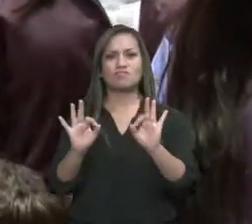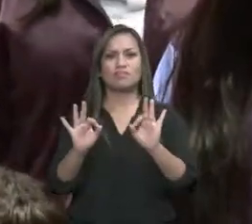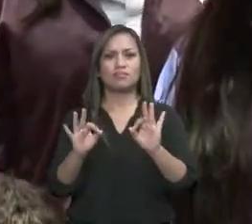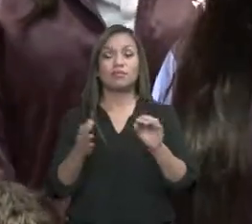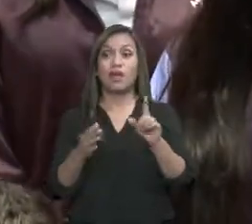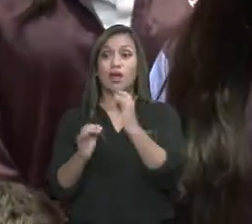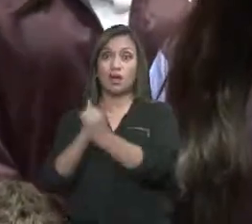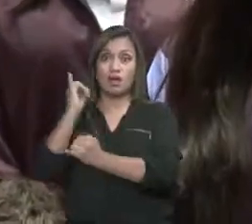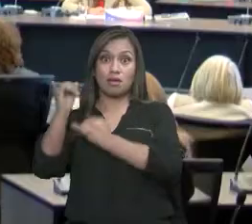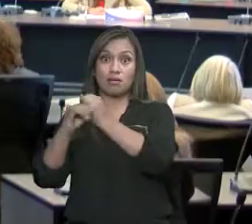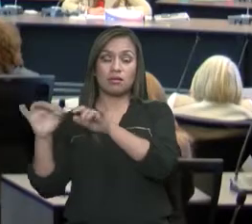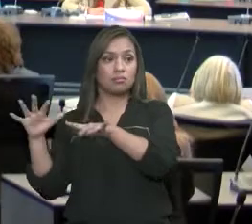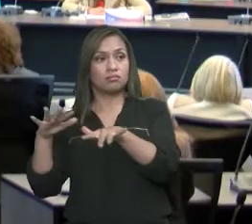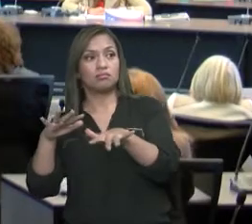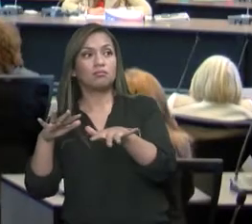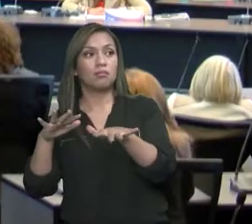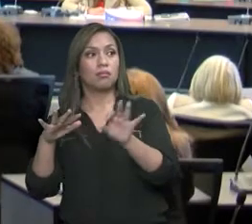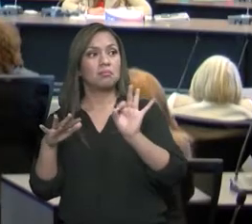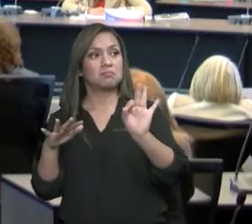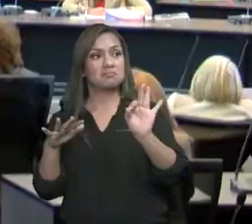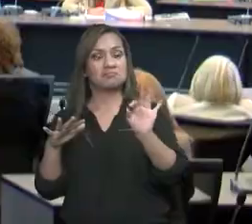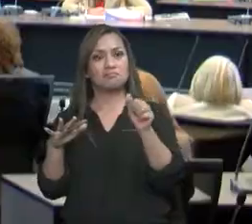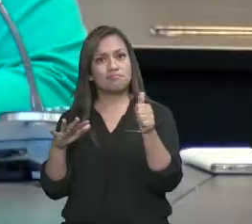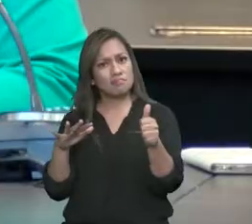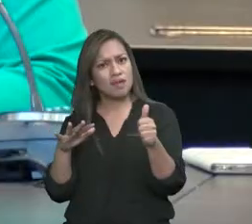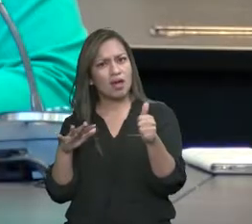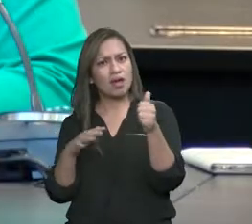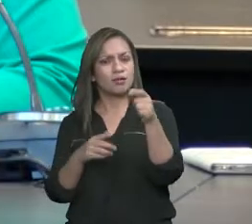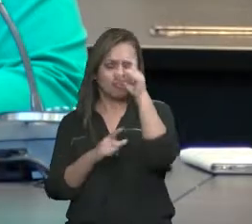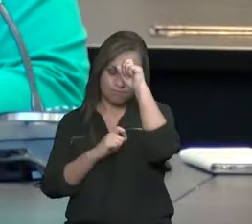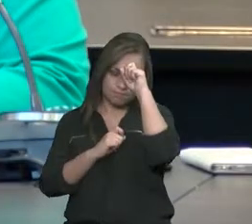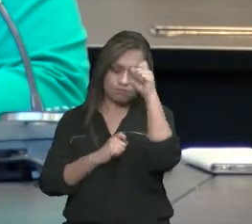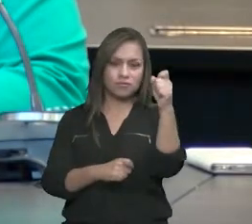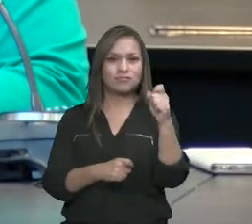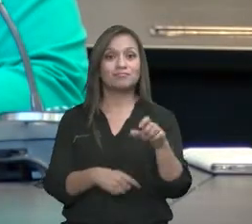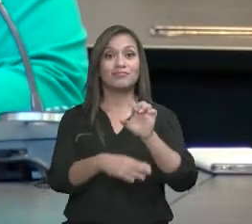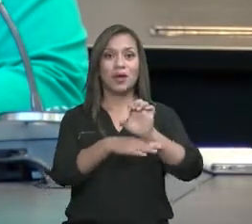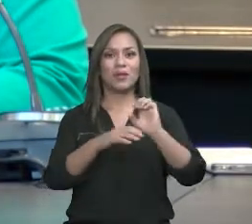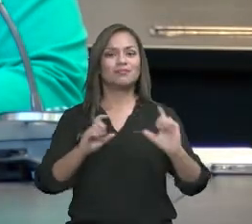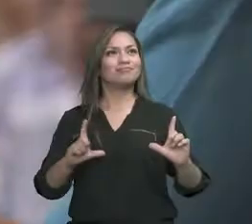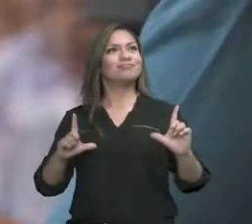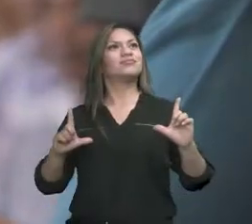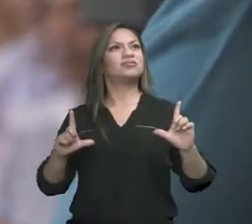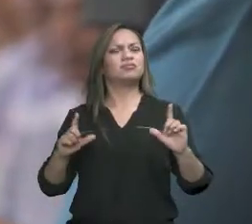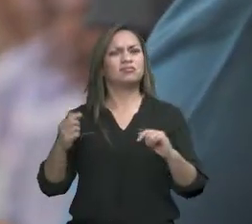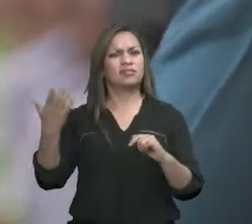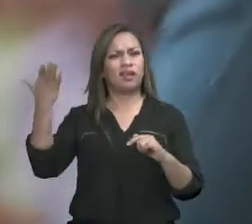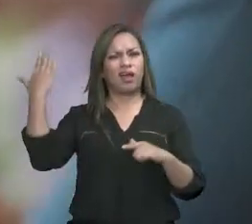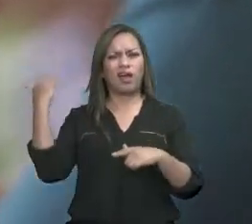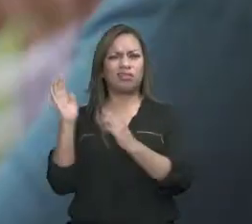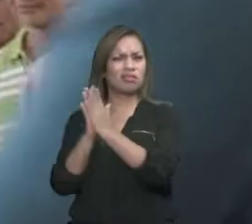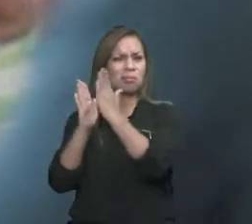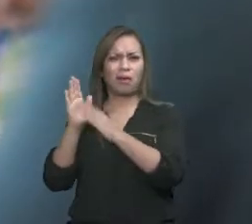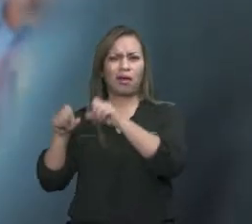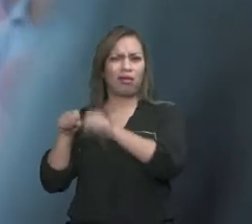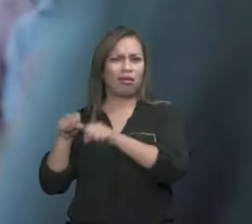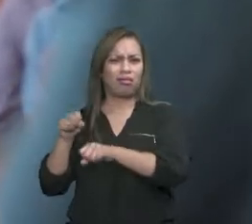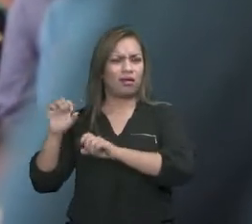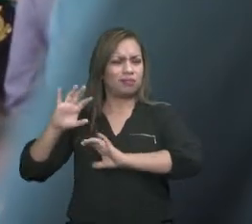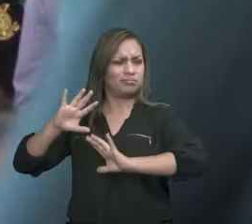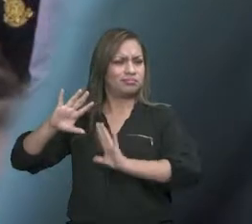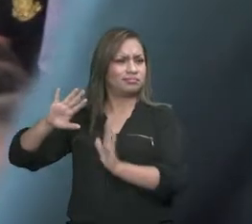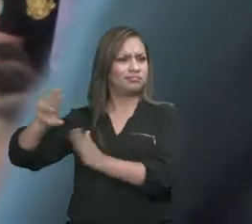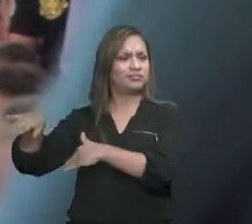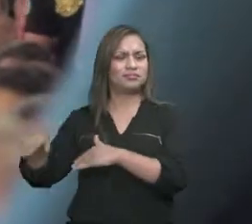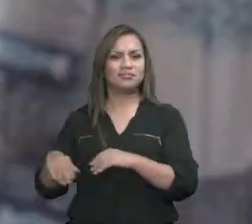presencia internacional como no se había dado nunca. Una Asamblea con presencia en todo el país, rompiendo el viejo paradigma de